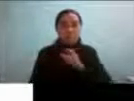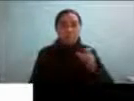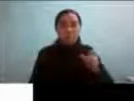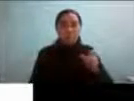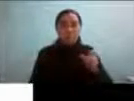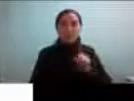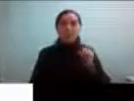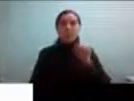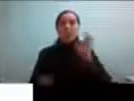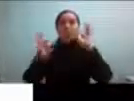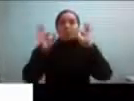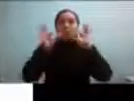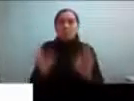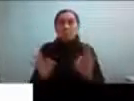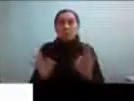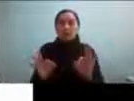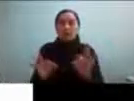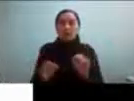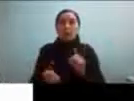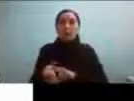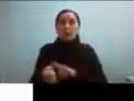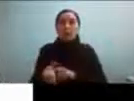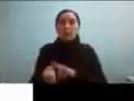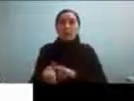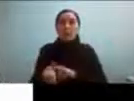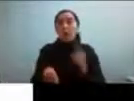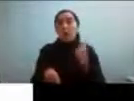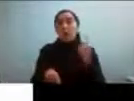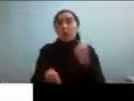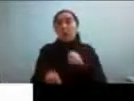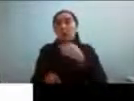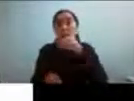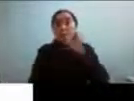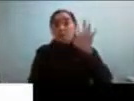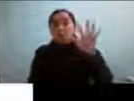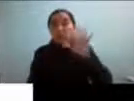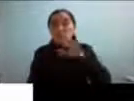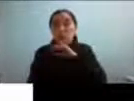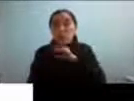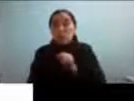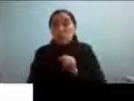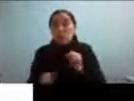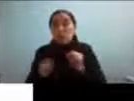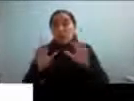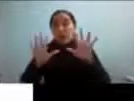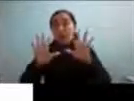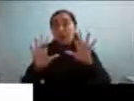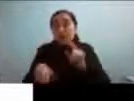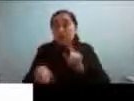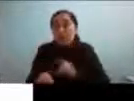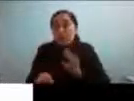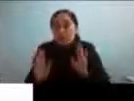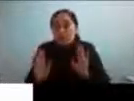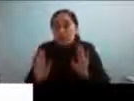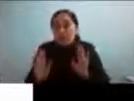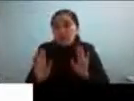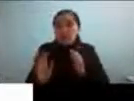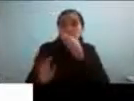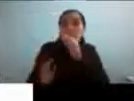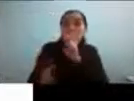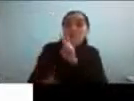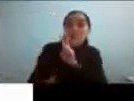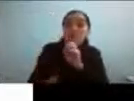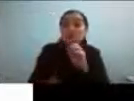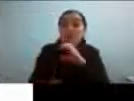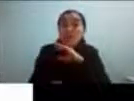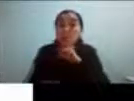precisa con sus distinciones temporales en general yo te digo cinco minutos y me puedo demorar diez yo dije me voy a demorar veinte minutos en